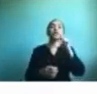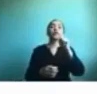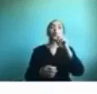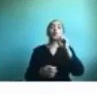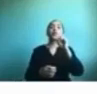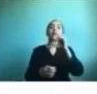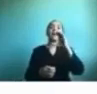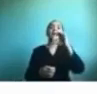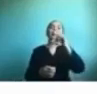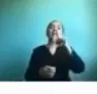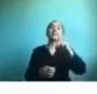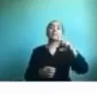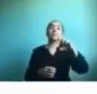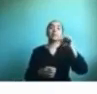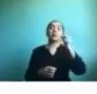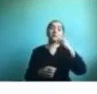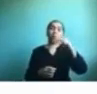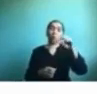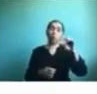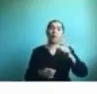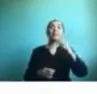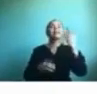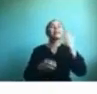sedeti que estuvo participando en un webinar